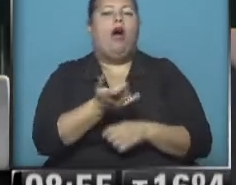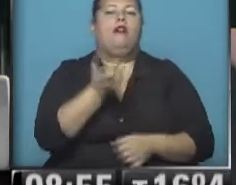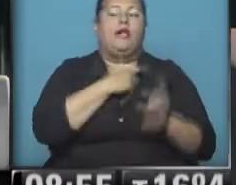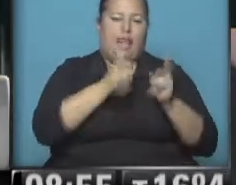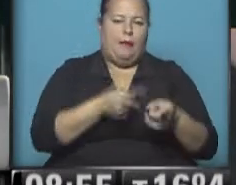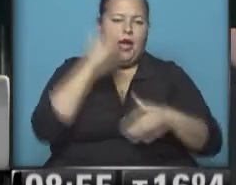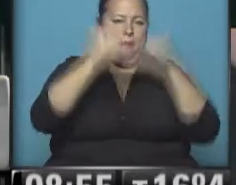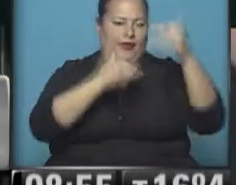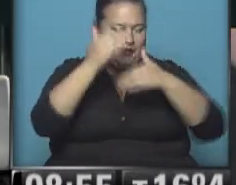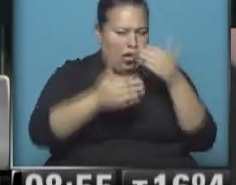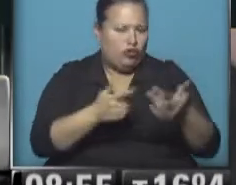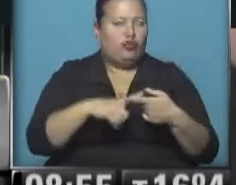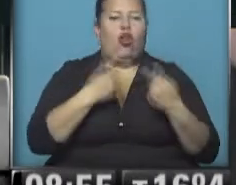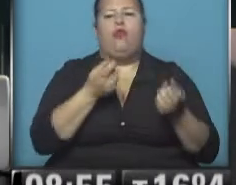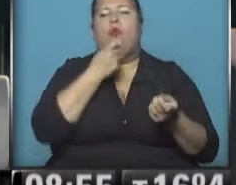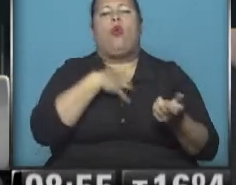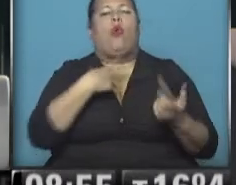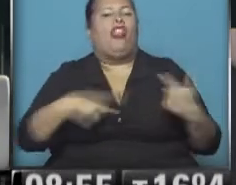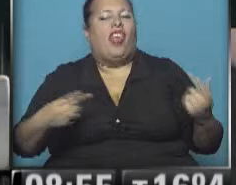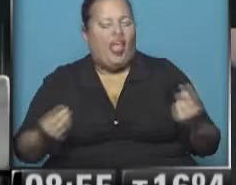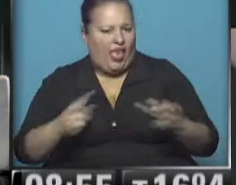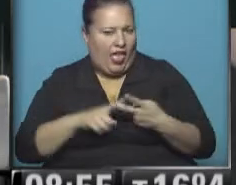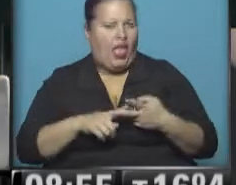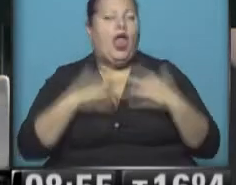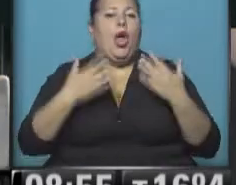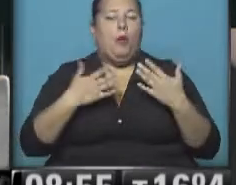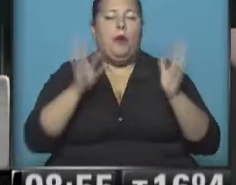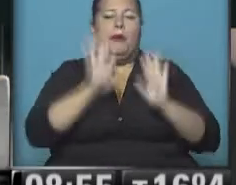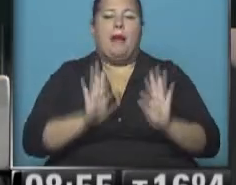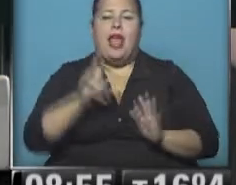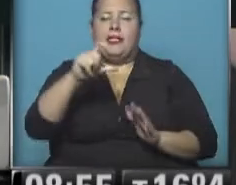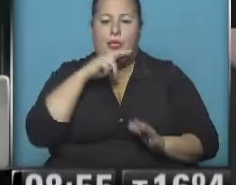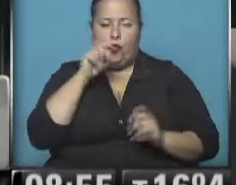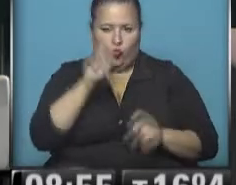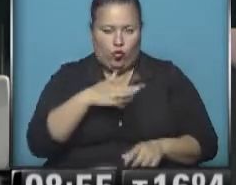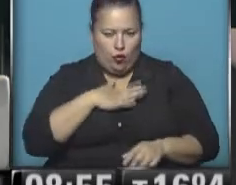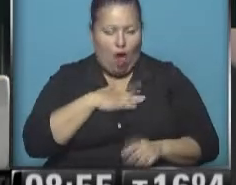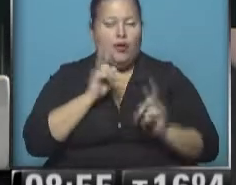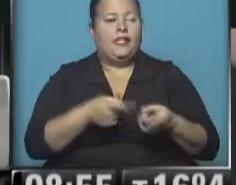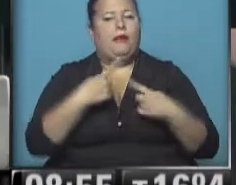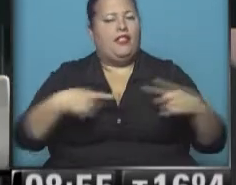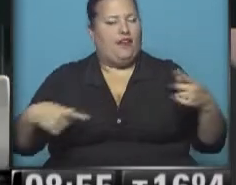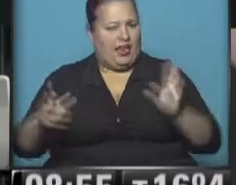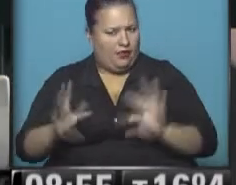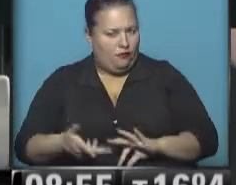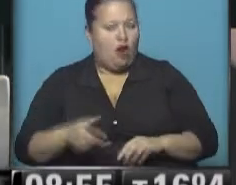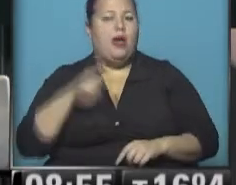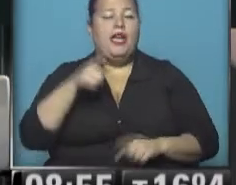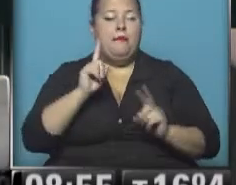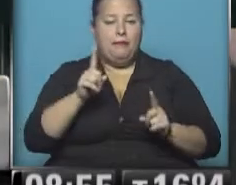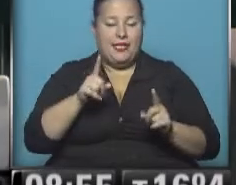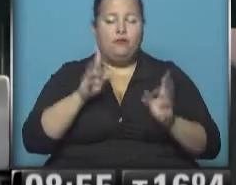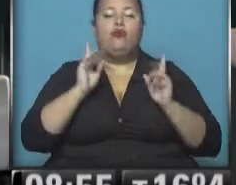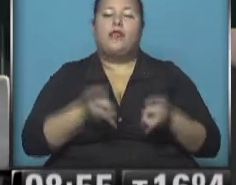capacitaciones, qué tipo de cursos existen, vas a poder armar tu propio currículum y vas a tener toda una serie de orientaciones. Incluso en esa misma